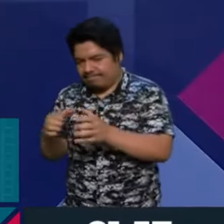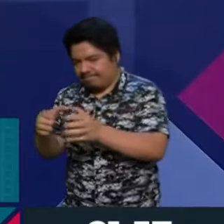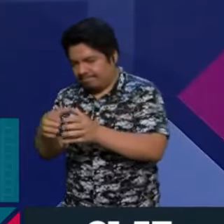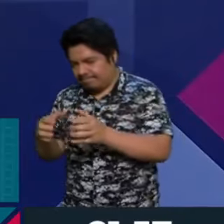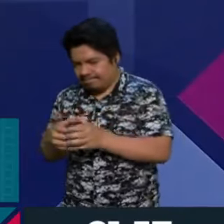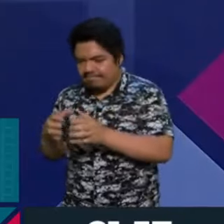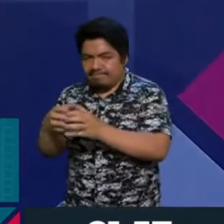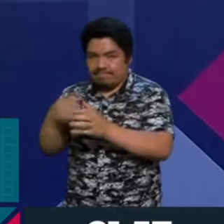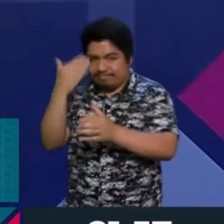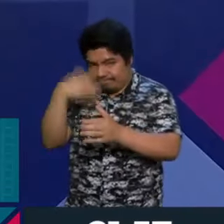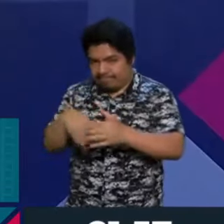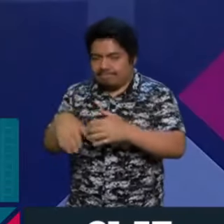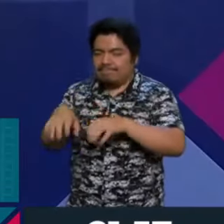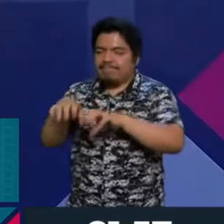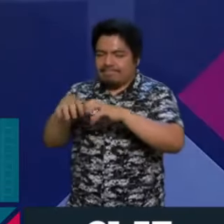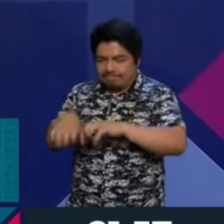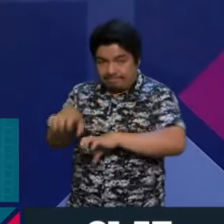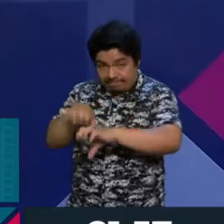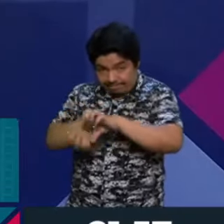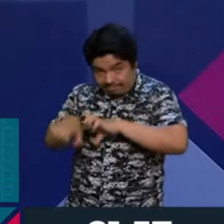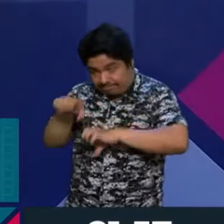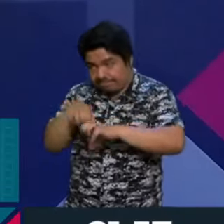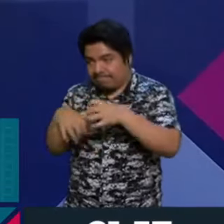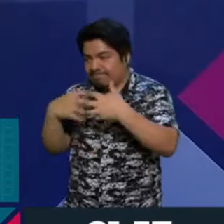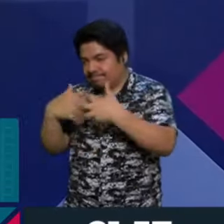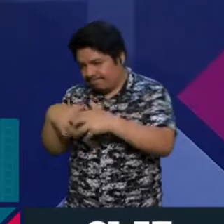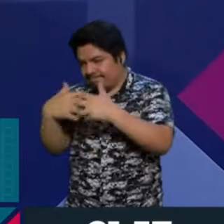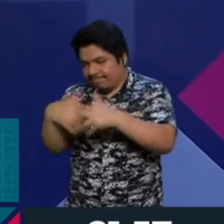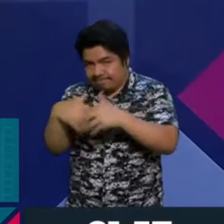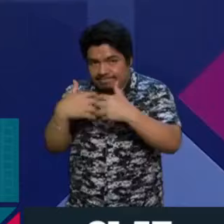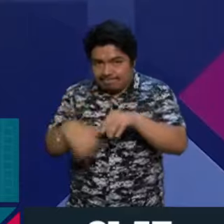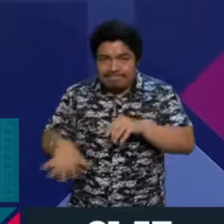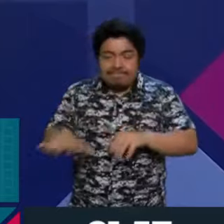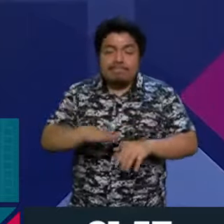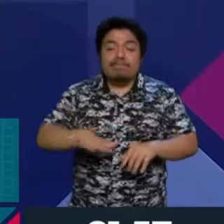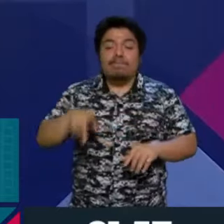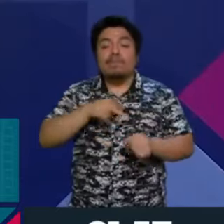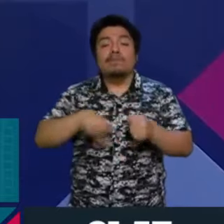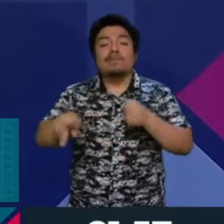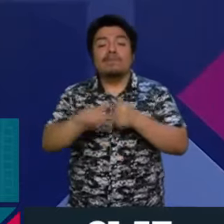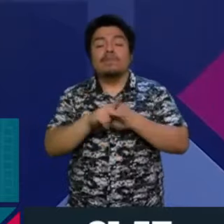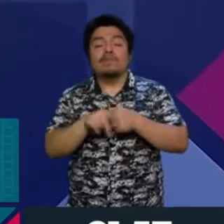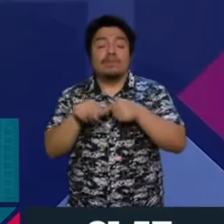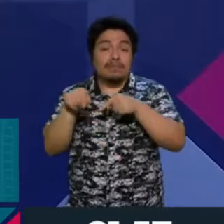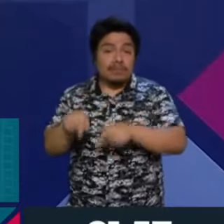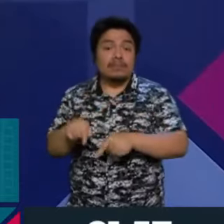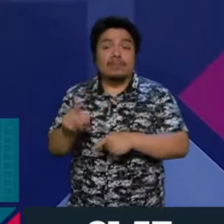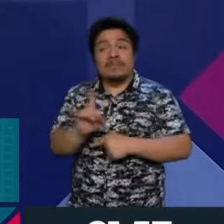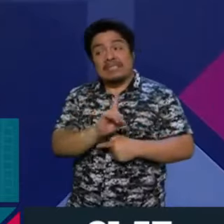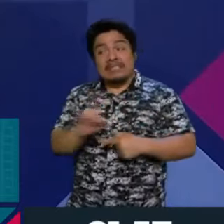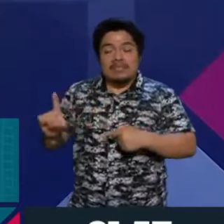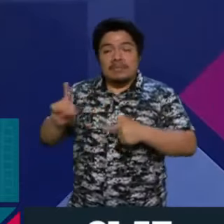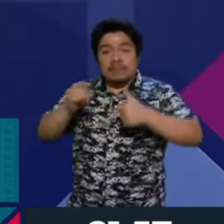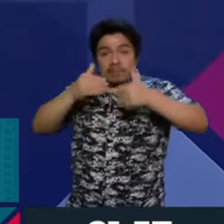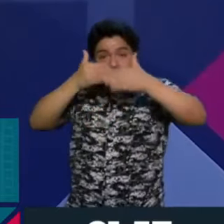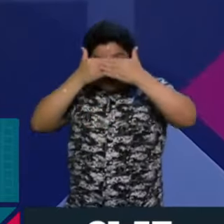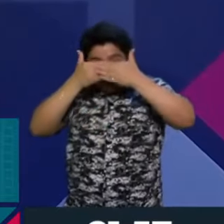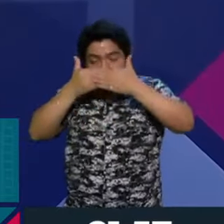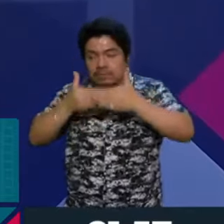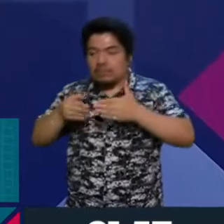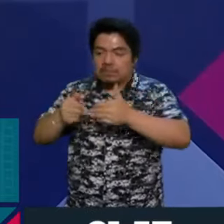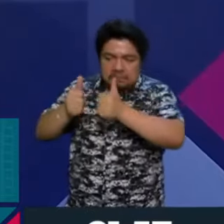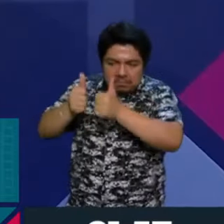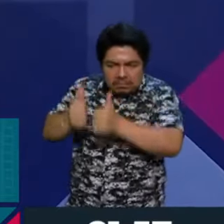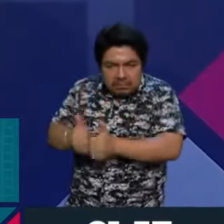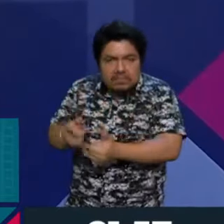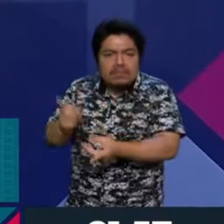industrial, de los grandes sectores industriales de este país, de una derecha conservadora asentada